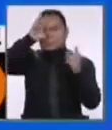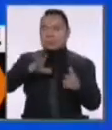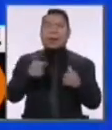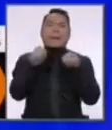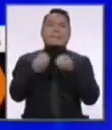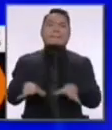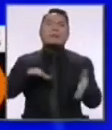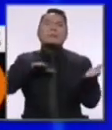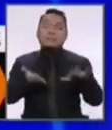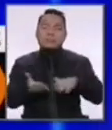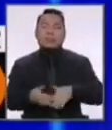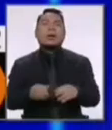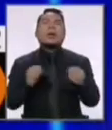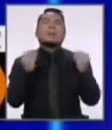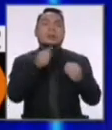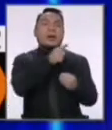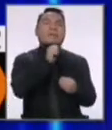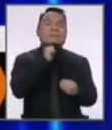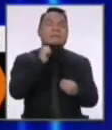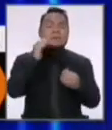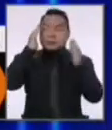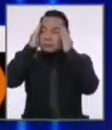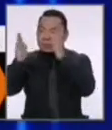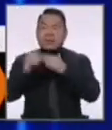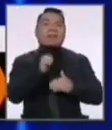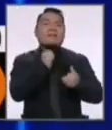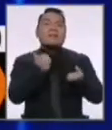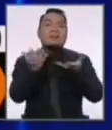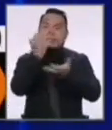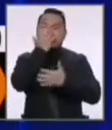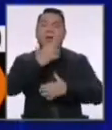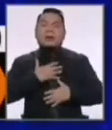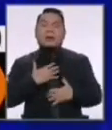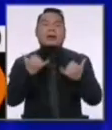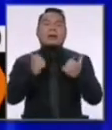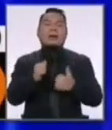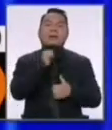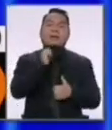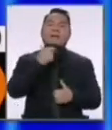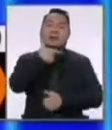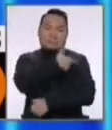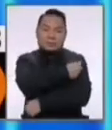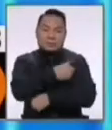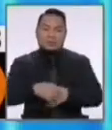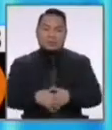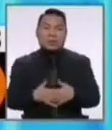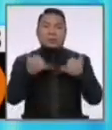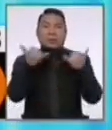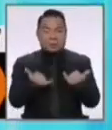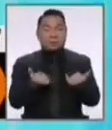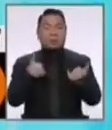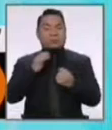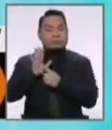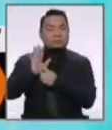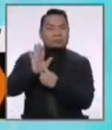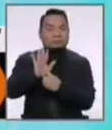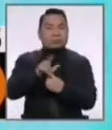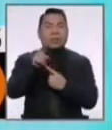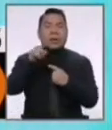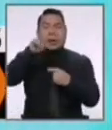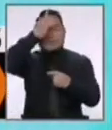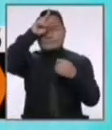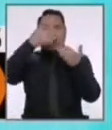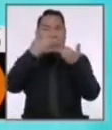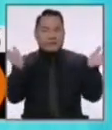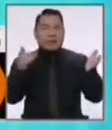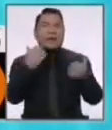vida por falta de atención, falta de oxígeno y ahora por falta de vacunas. Hoy expondré Perú abierto